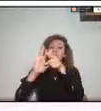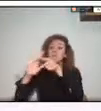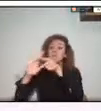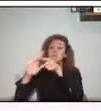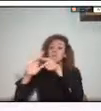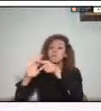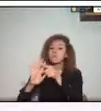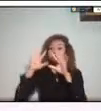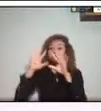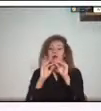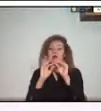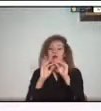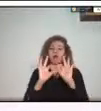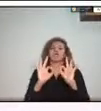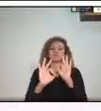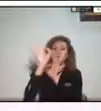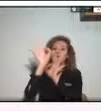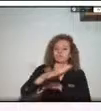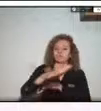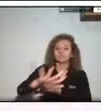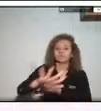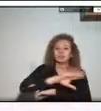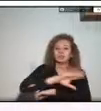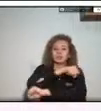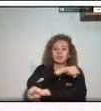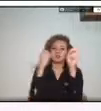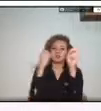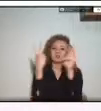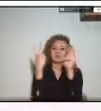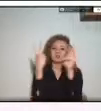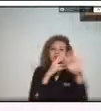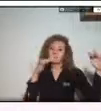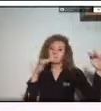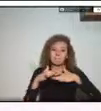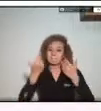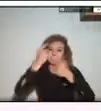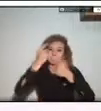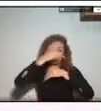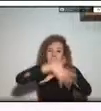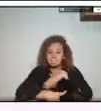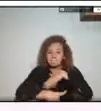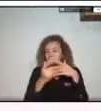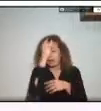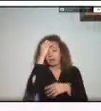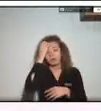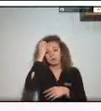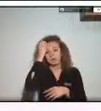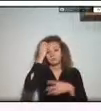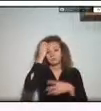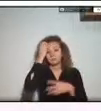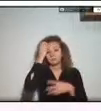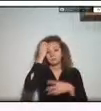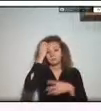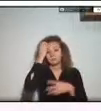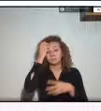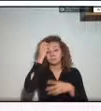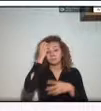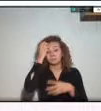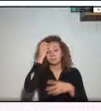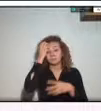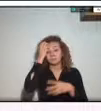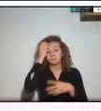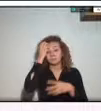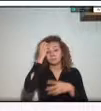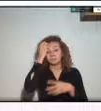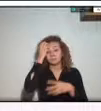la determinación de alternativas de reducción del riesgo prospectivas y correctivas ya sean estructurales como no estructurales